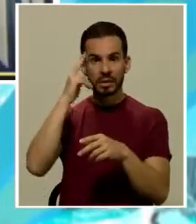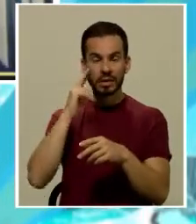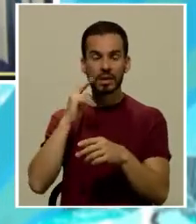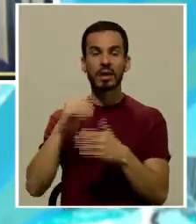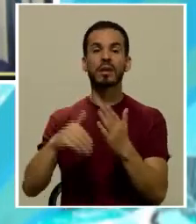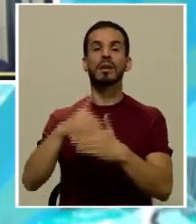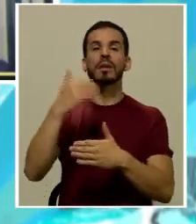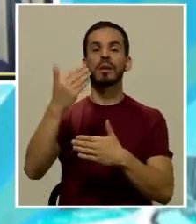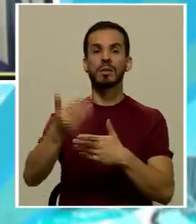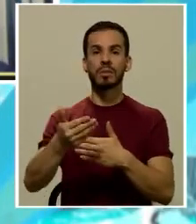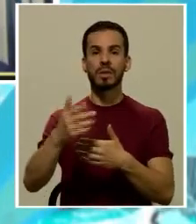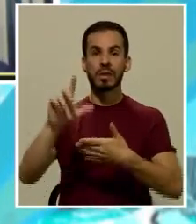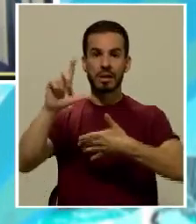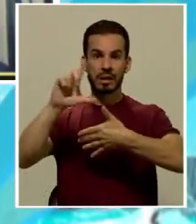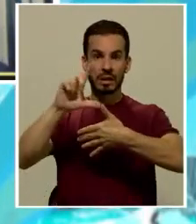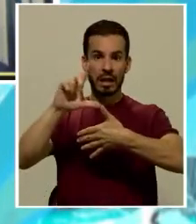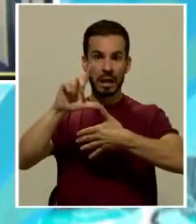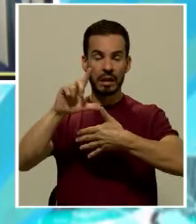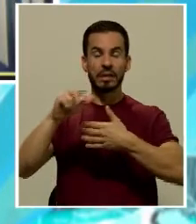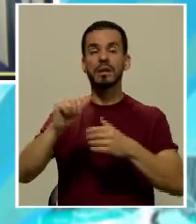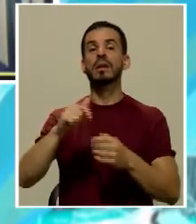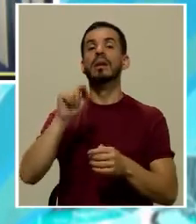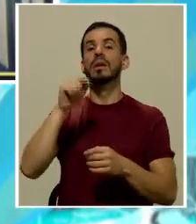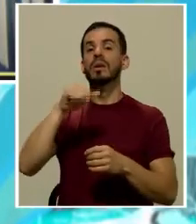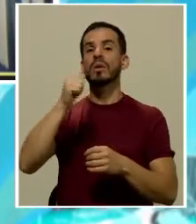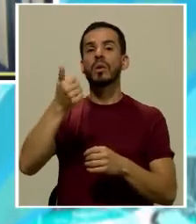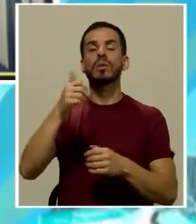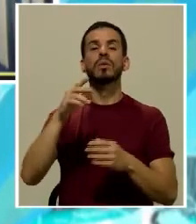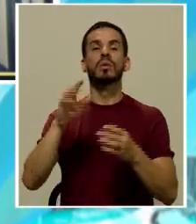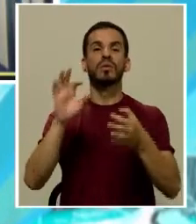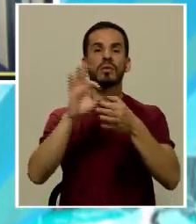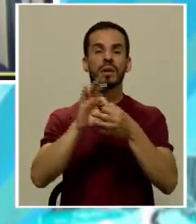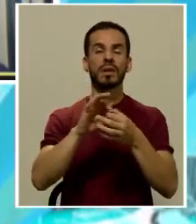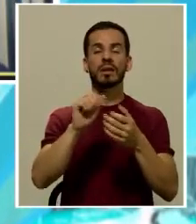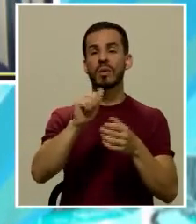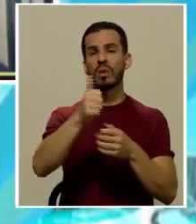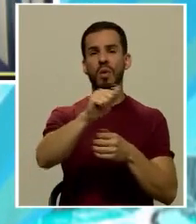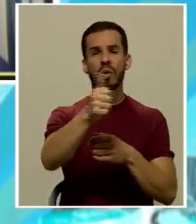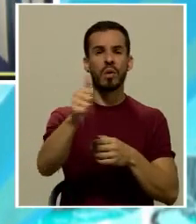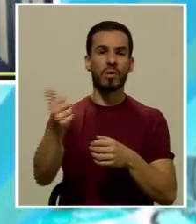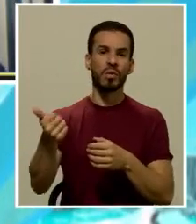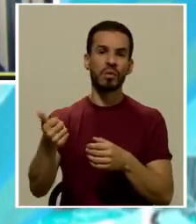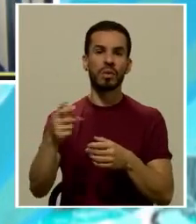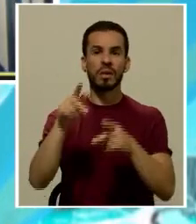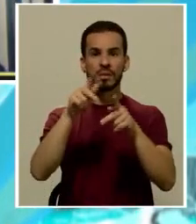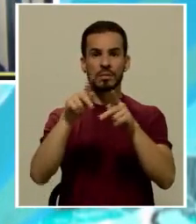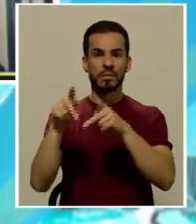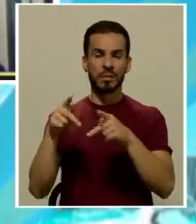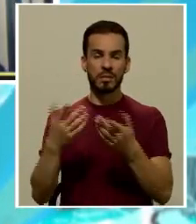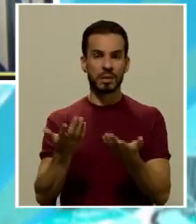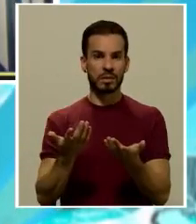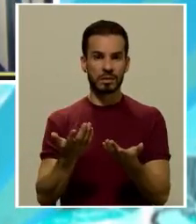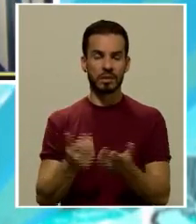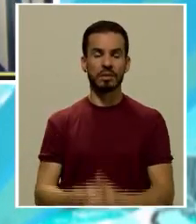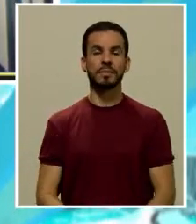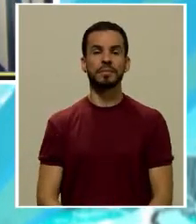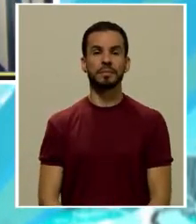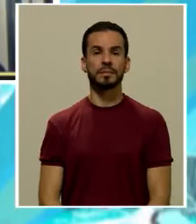después a lo que llaman ellos los latinos y otro con respecto a las otras personas y